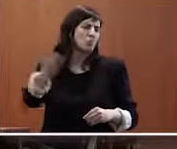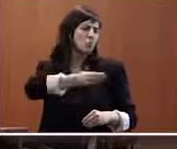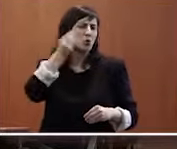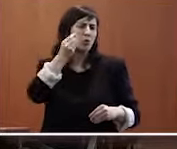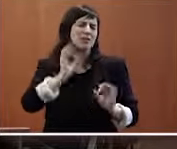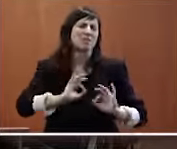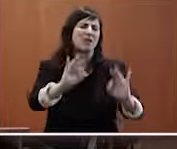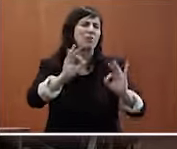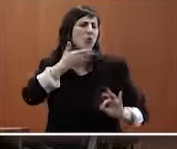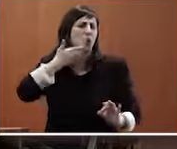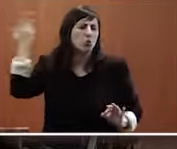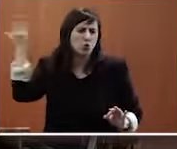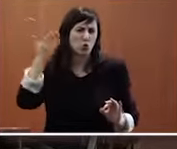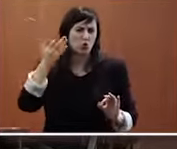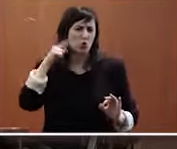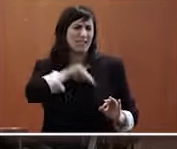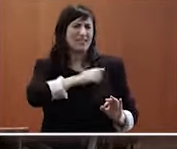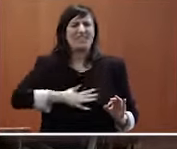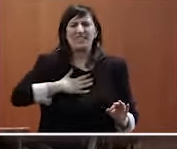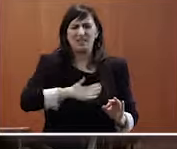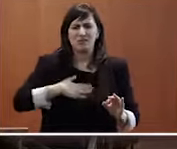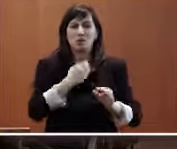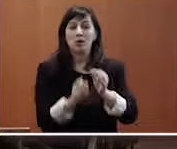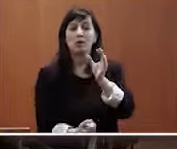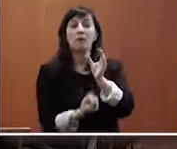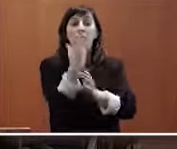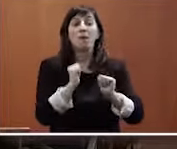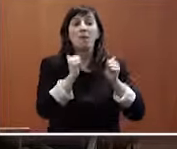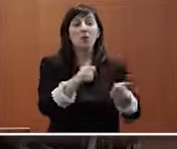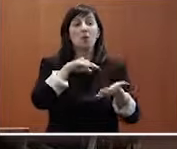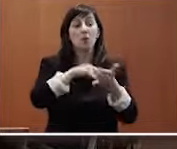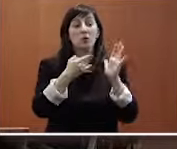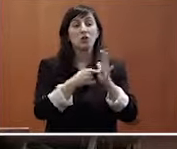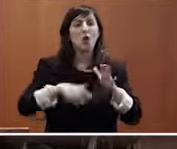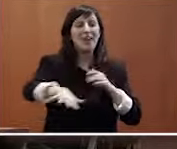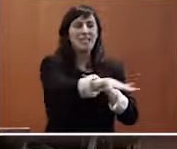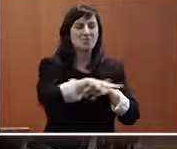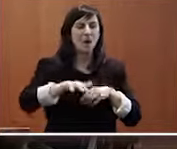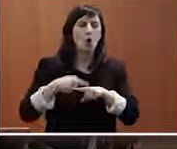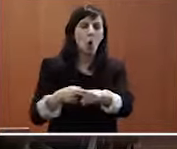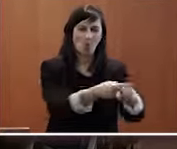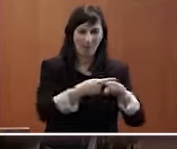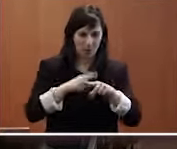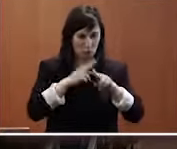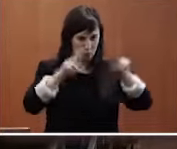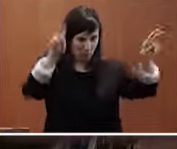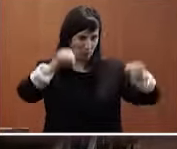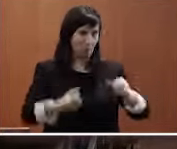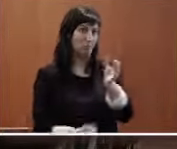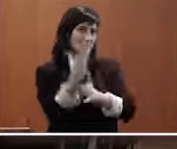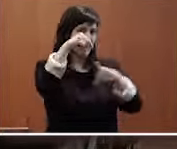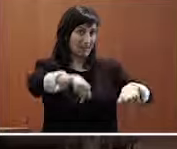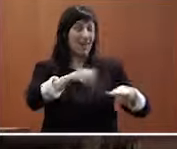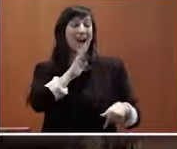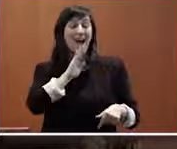especialmente satisfecho de un proxecto que nació precisamente en estas aulas o Proxecto Espazo Compartido que como ha dicho